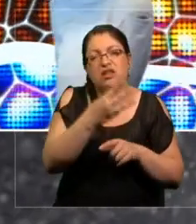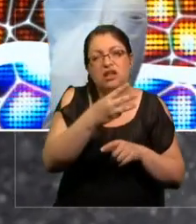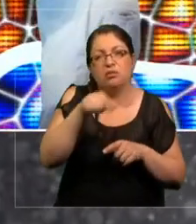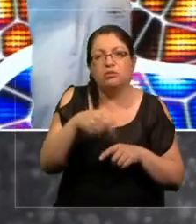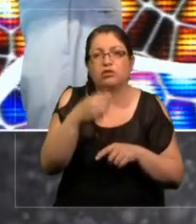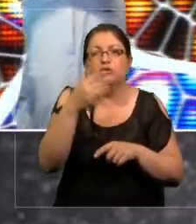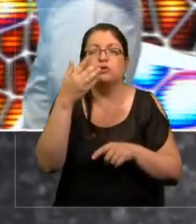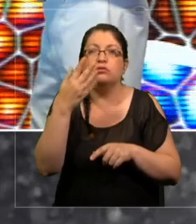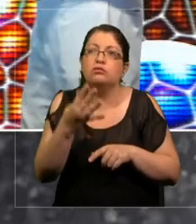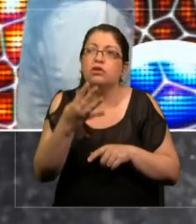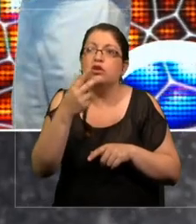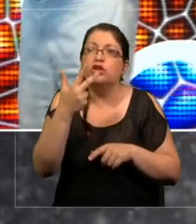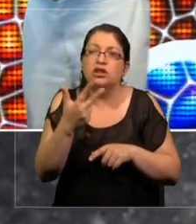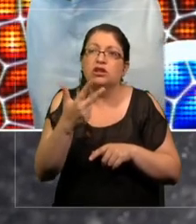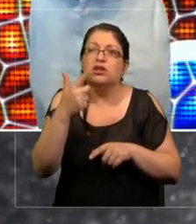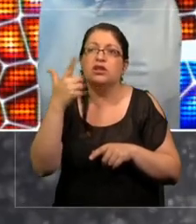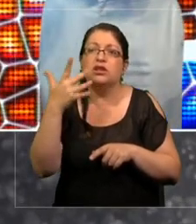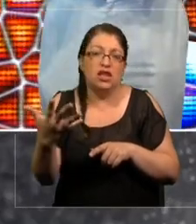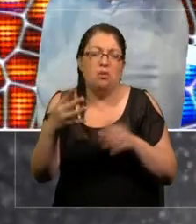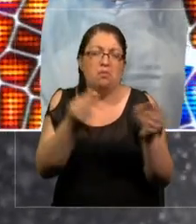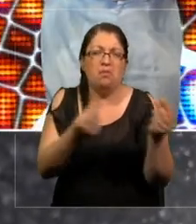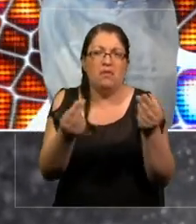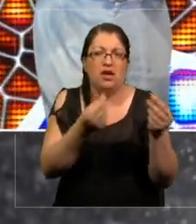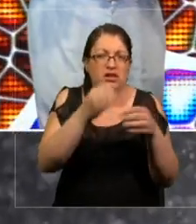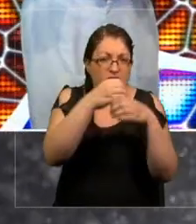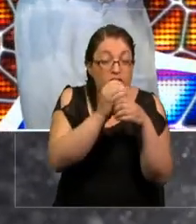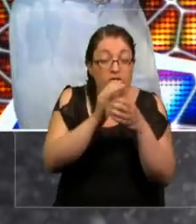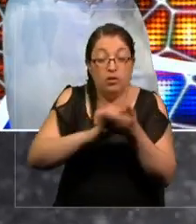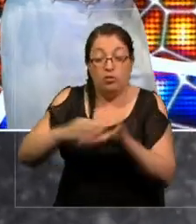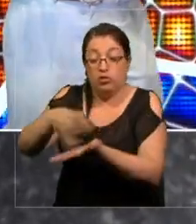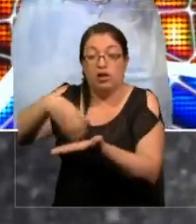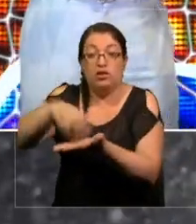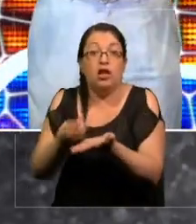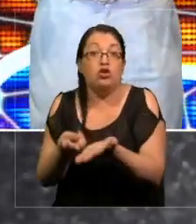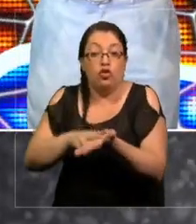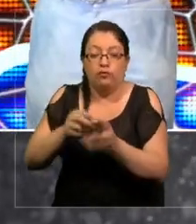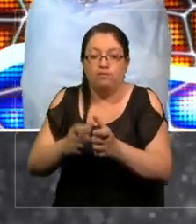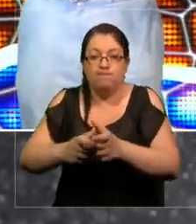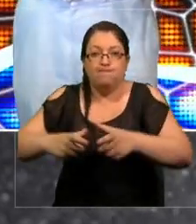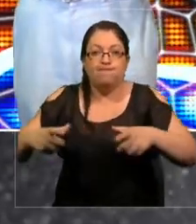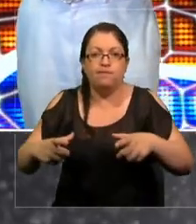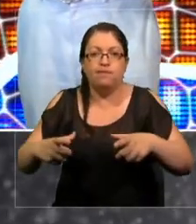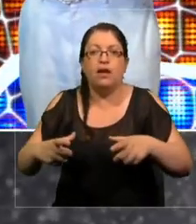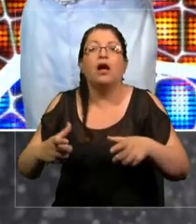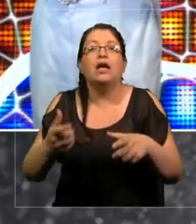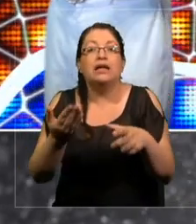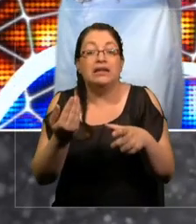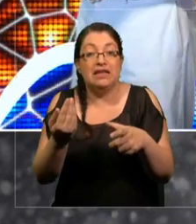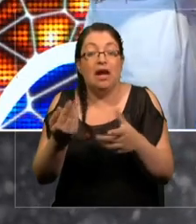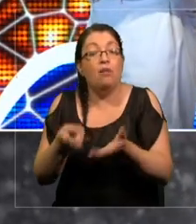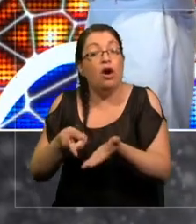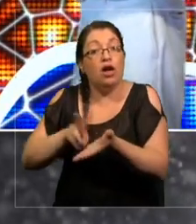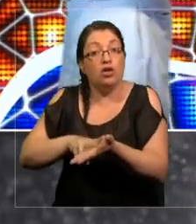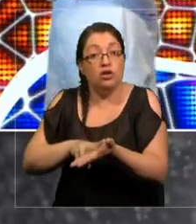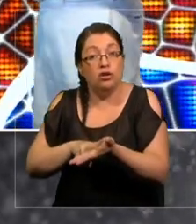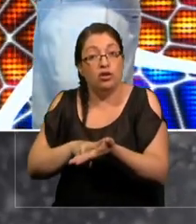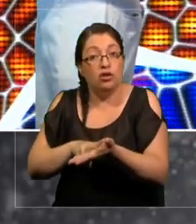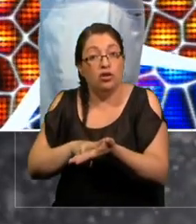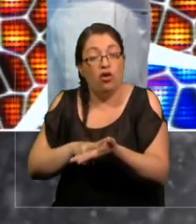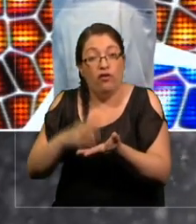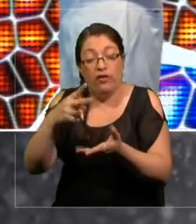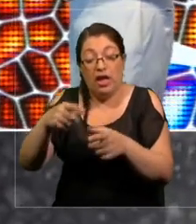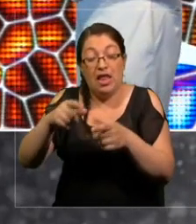a biología. Entonces, el doblar el tamaño de una ciudad, uno necesita no el doble de